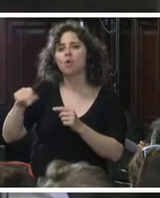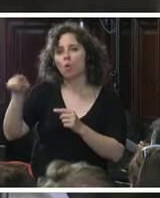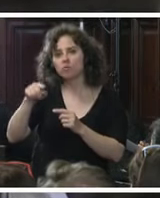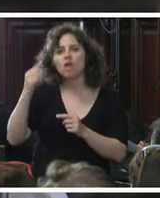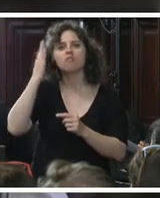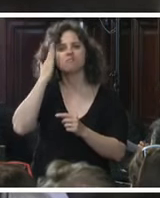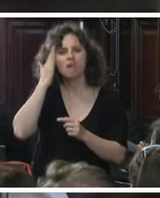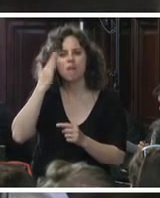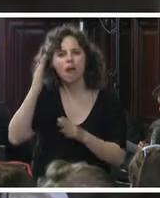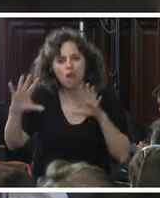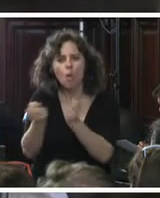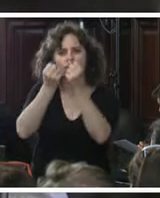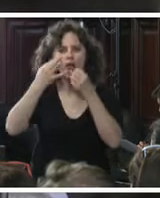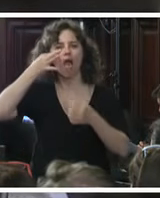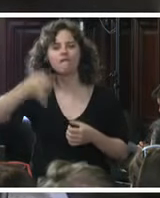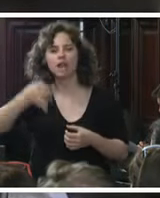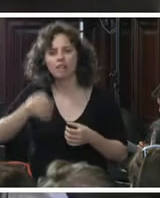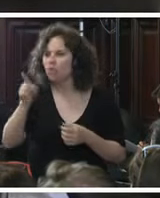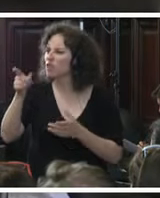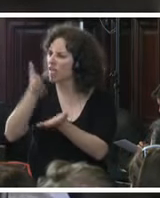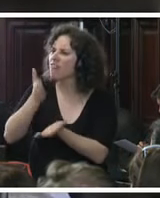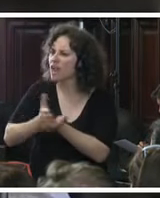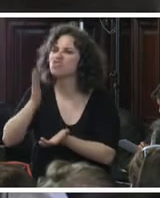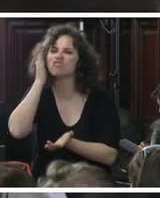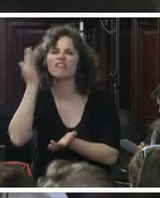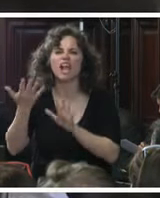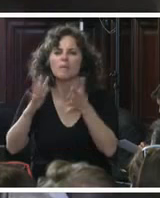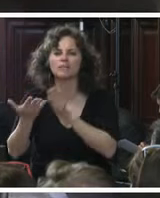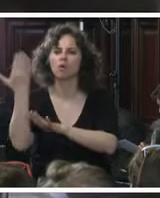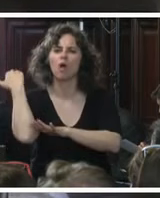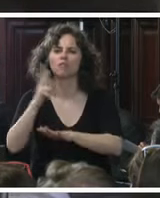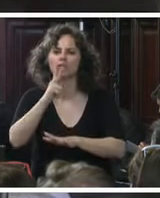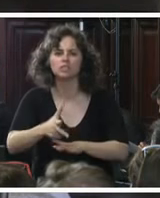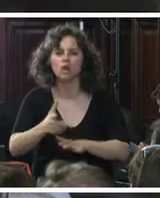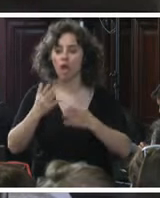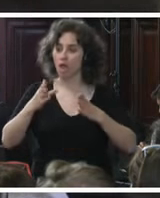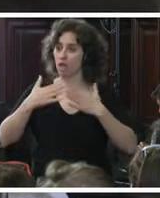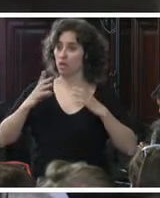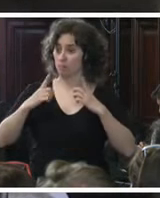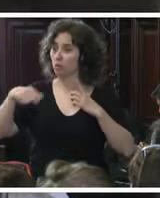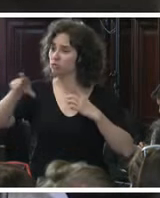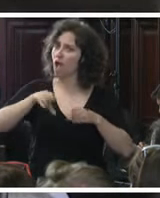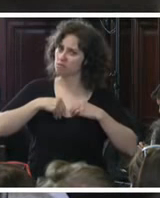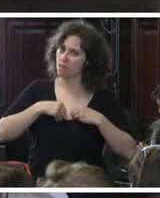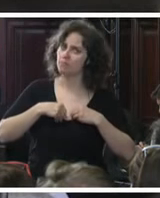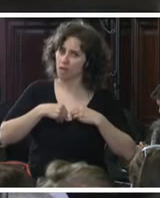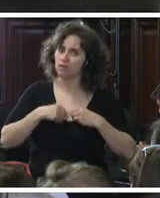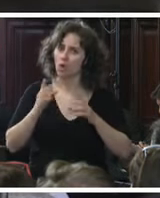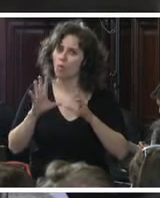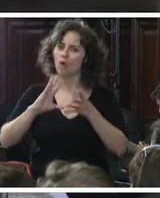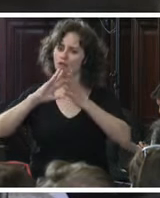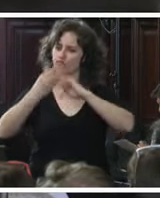averigüen la verdad a lo que ustedes tienen derecho a saber qué pasó con sus hijos espero que acepten eso como una